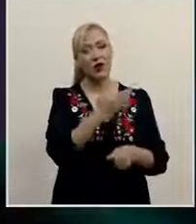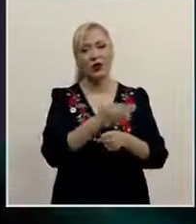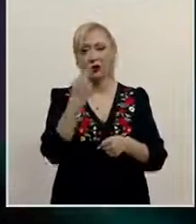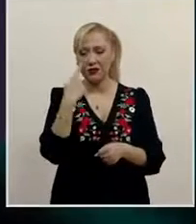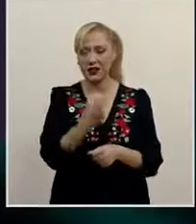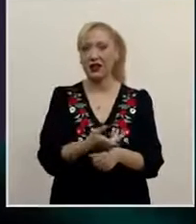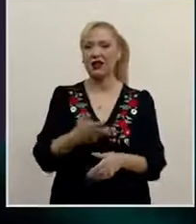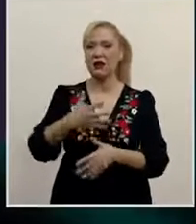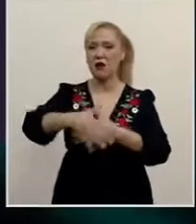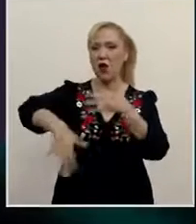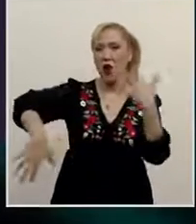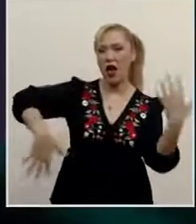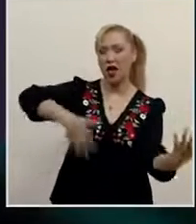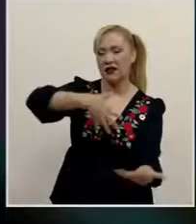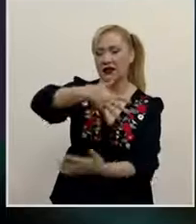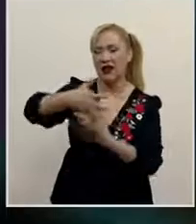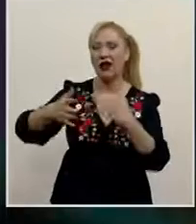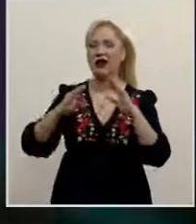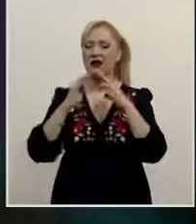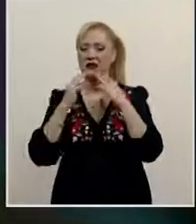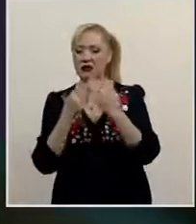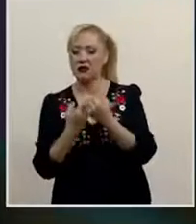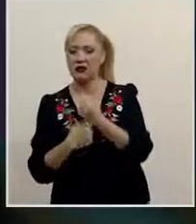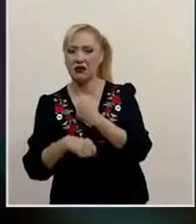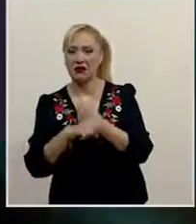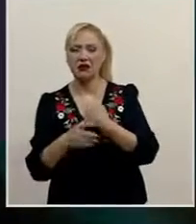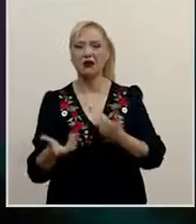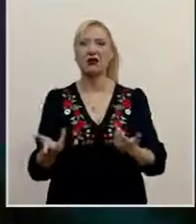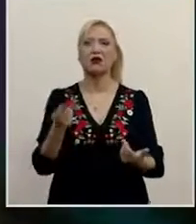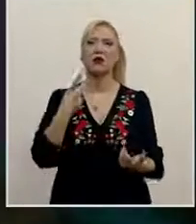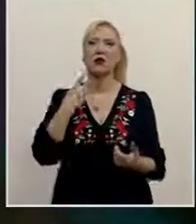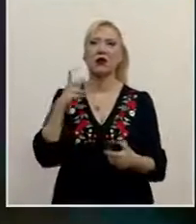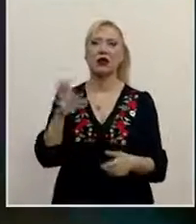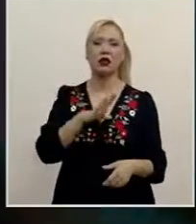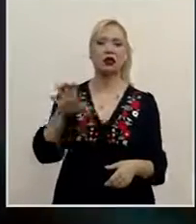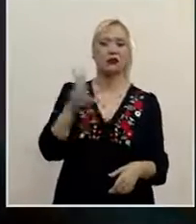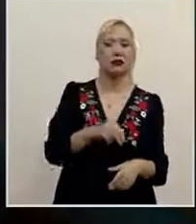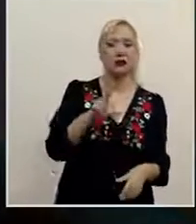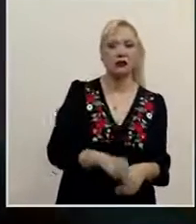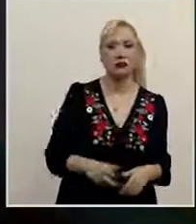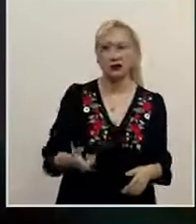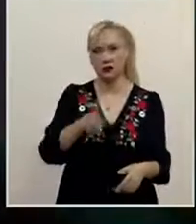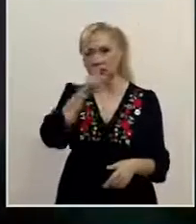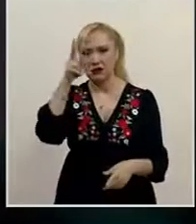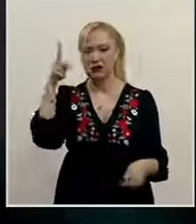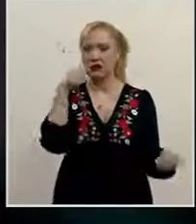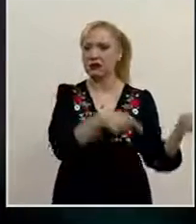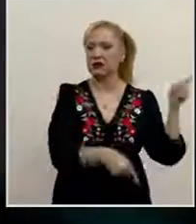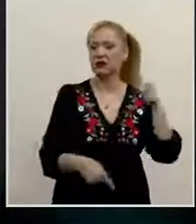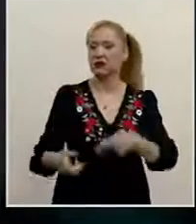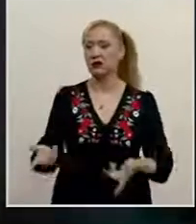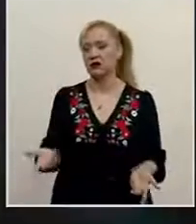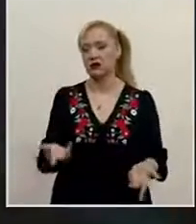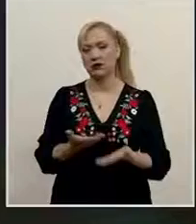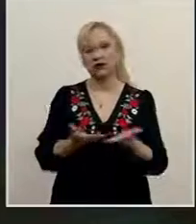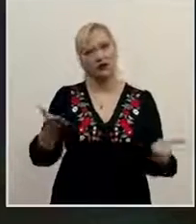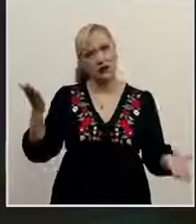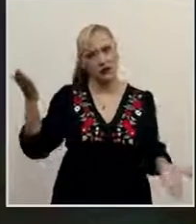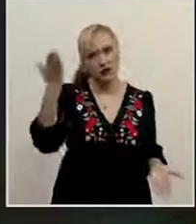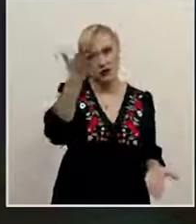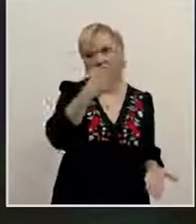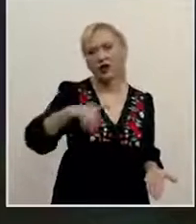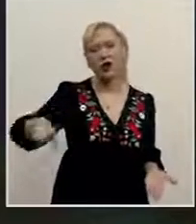de violencia selectiva que México vive. Exigieron que las instituciones del Estado